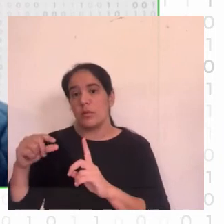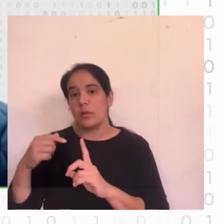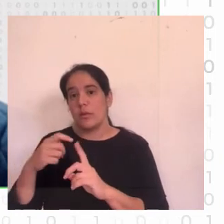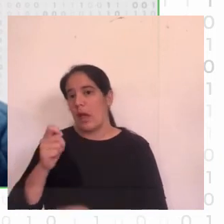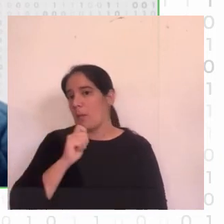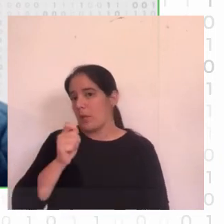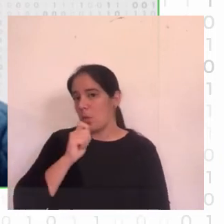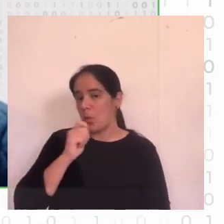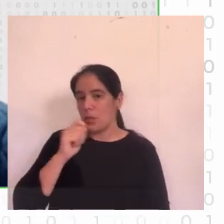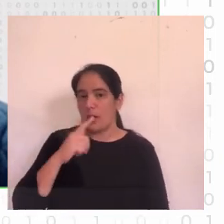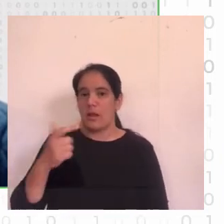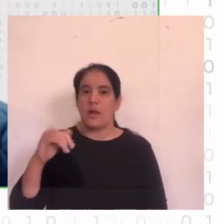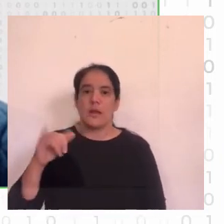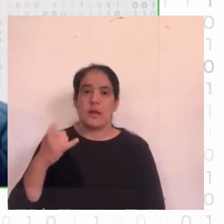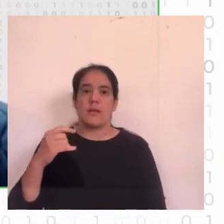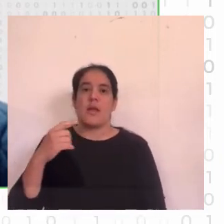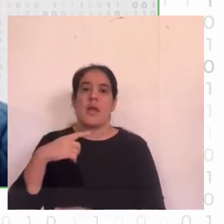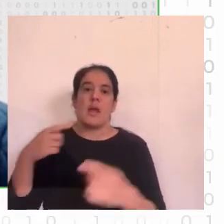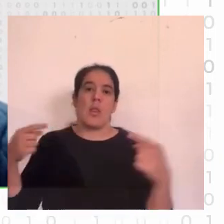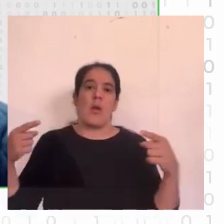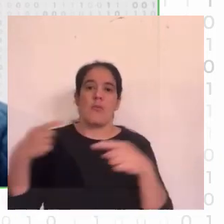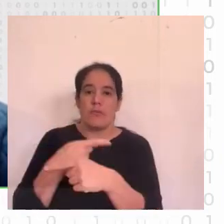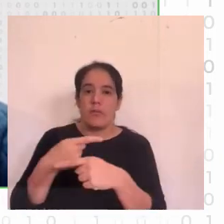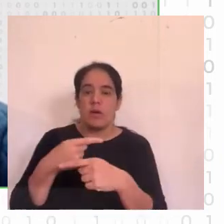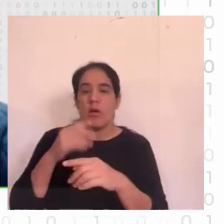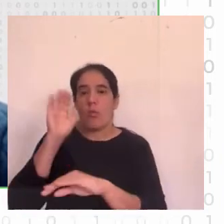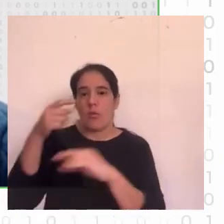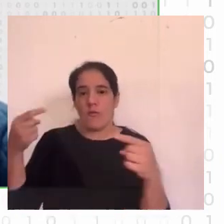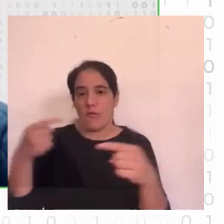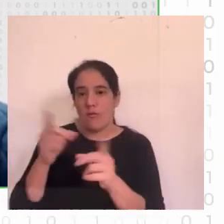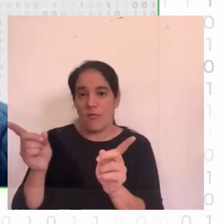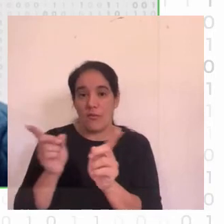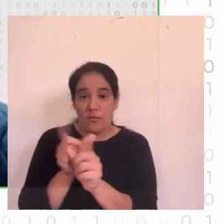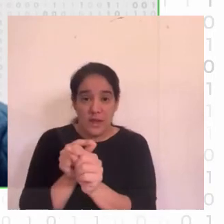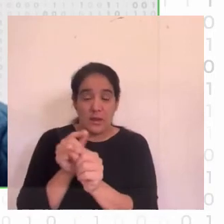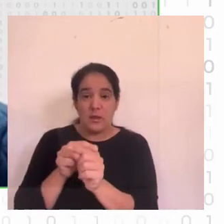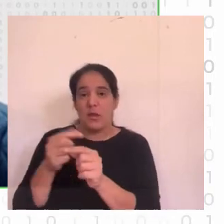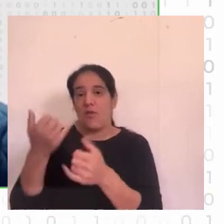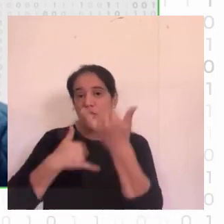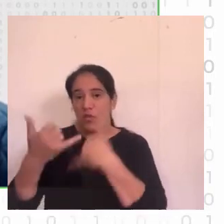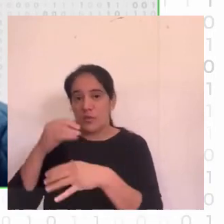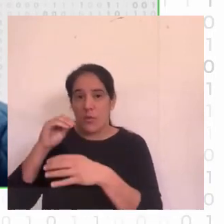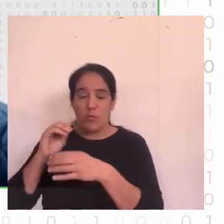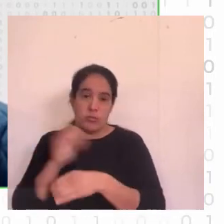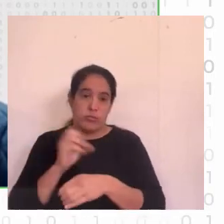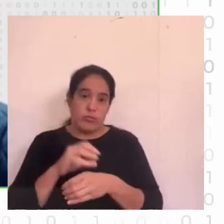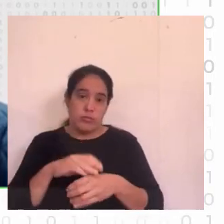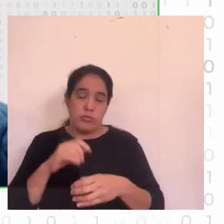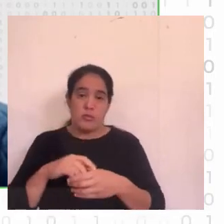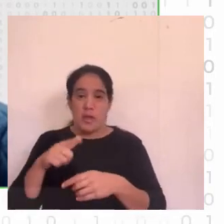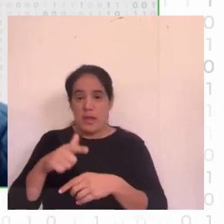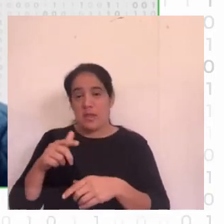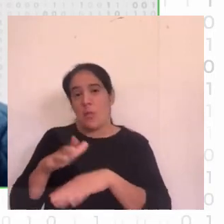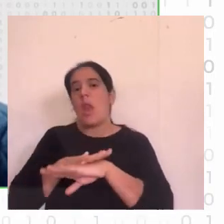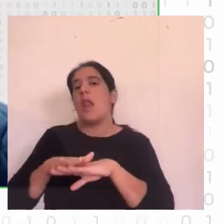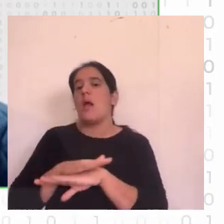resumen de cada partido o sea tenés como estadísticas box score clásicas y tenés un poco más de información a partir de ahí en realidad es un